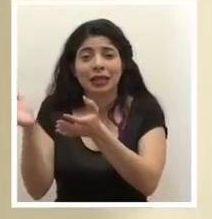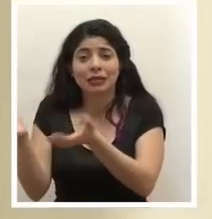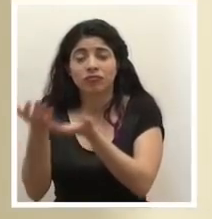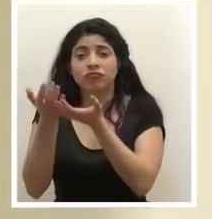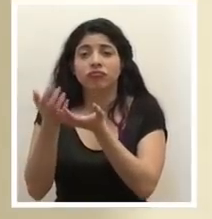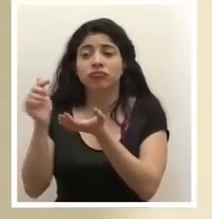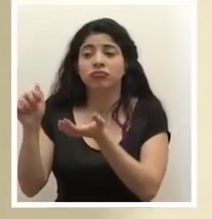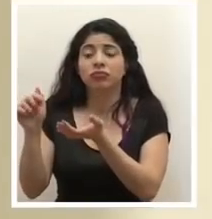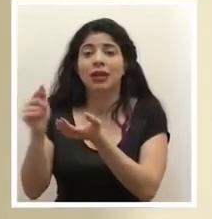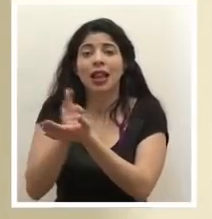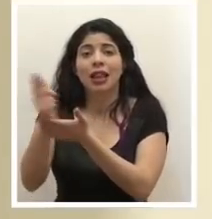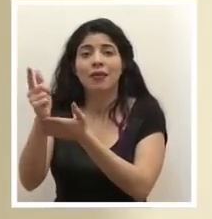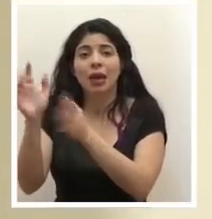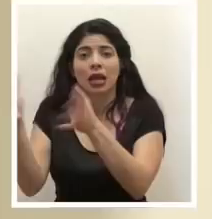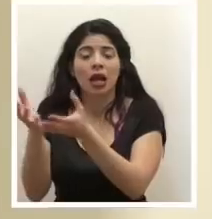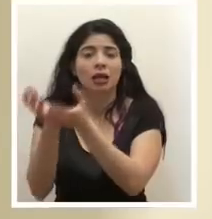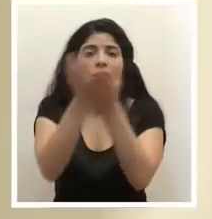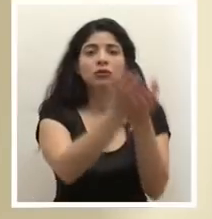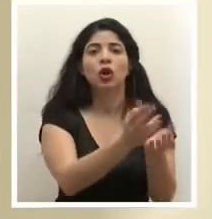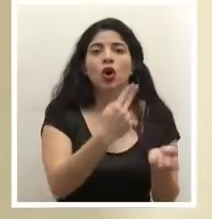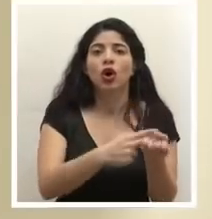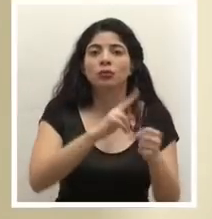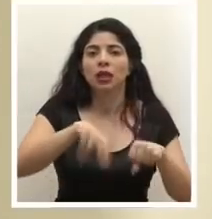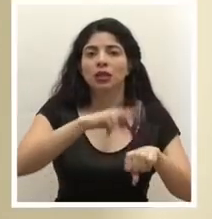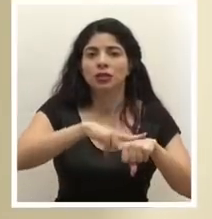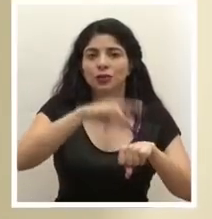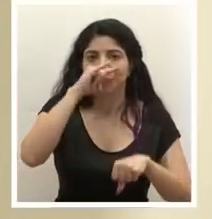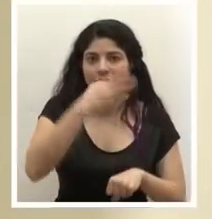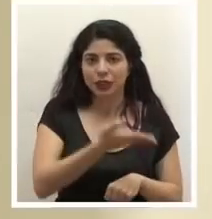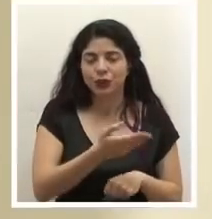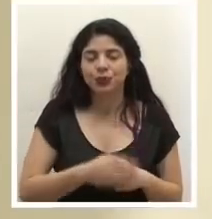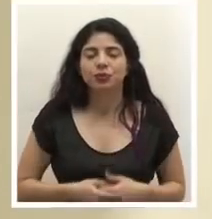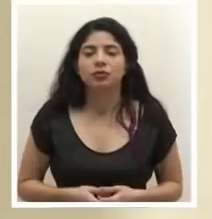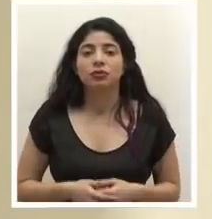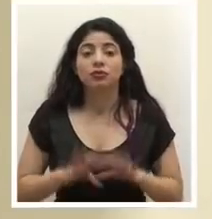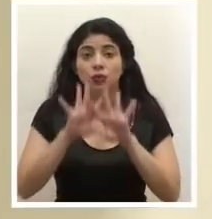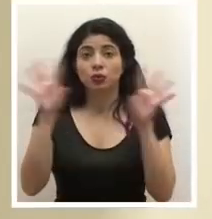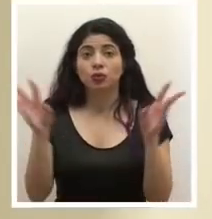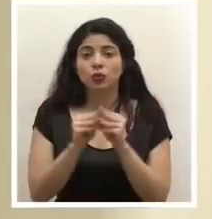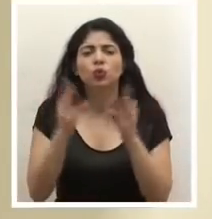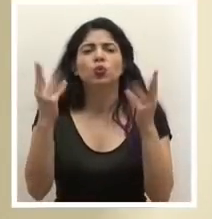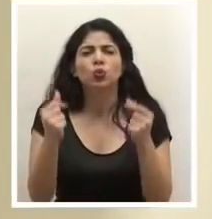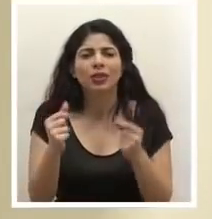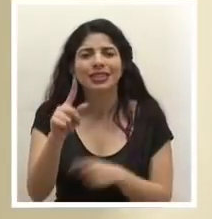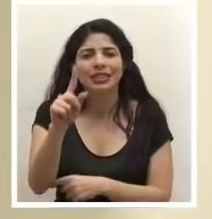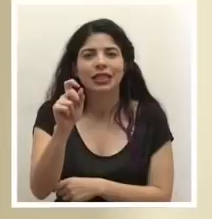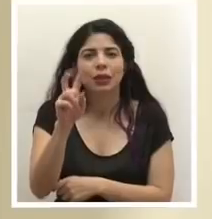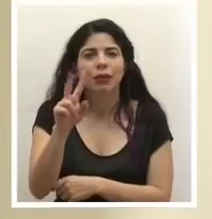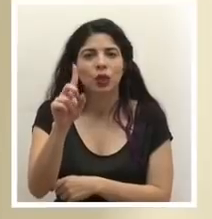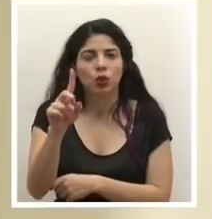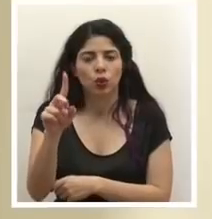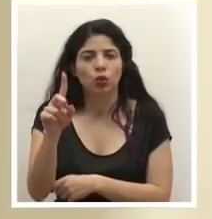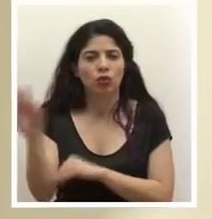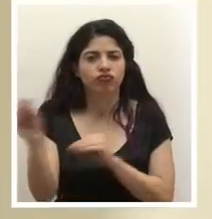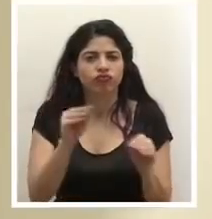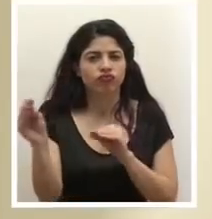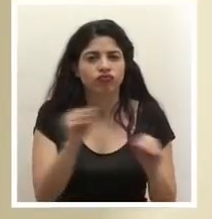Liberia al Hospital Nacional de Niños. Para un total de 121 traslados,